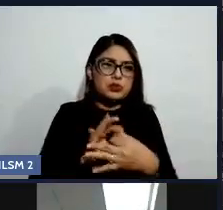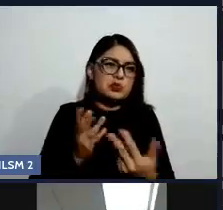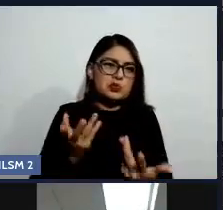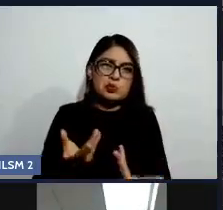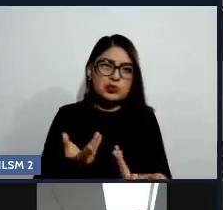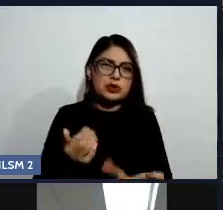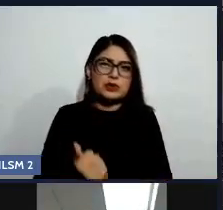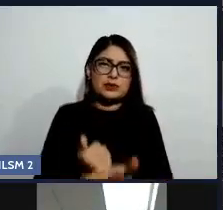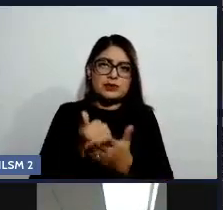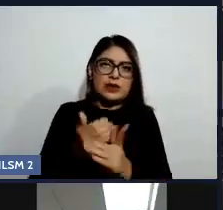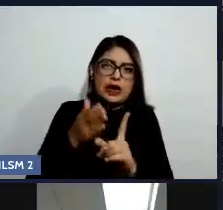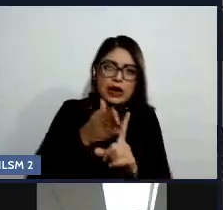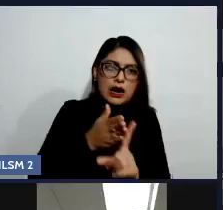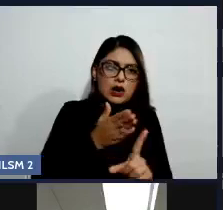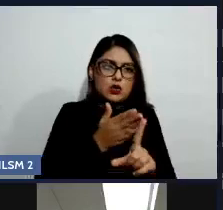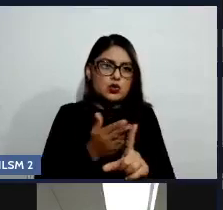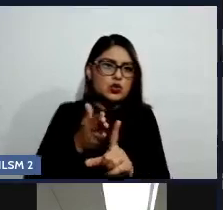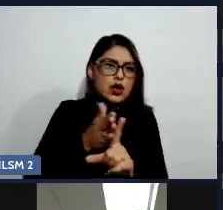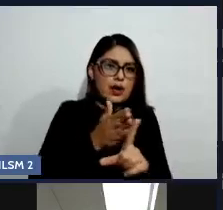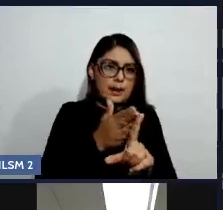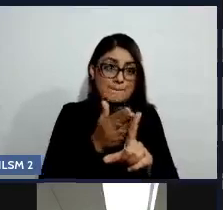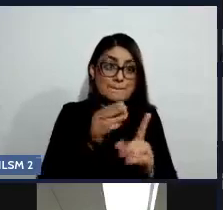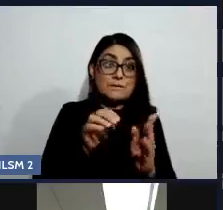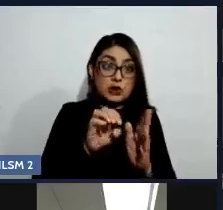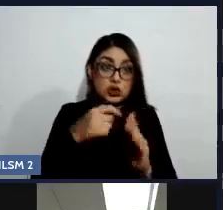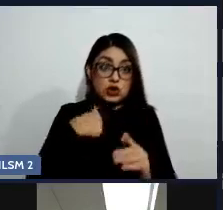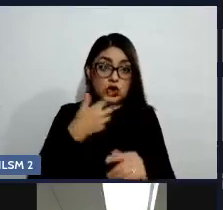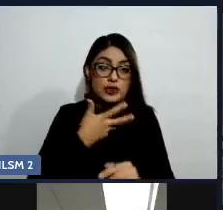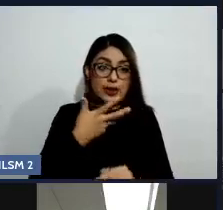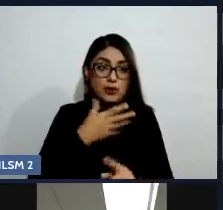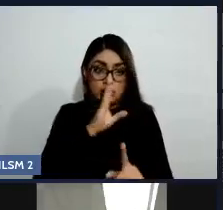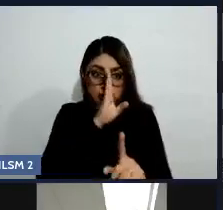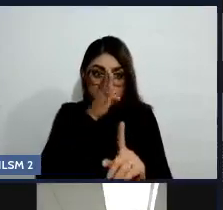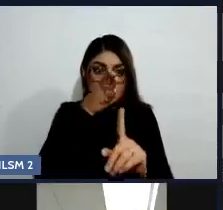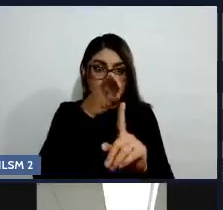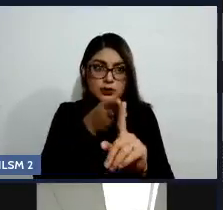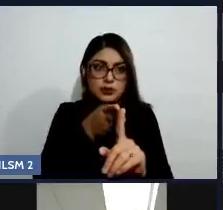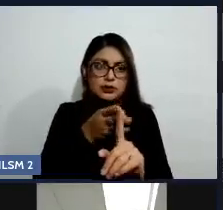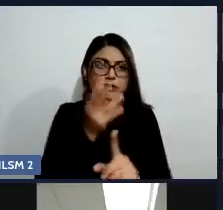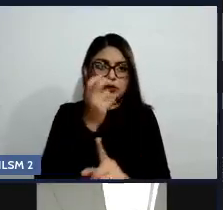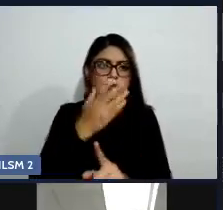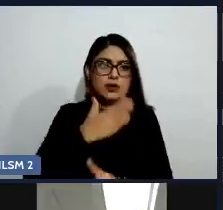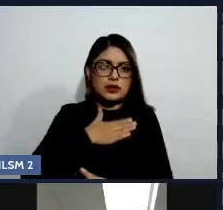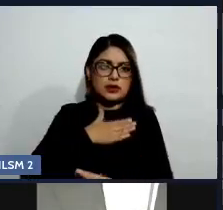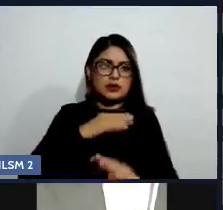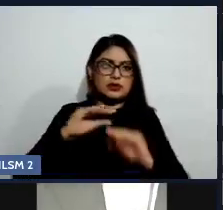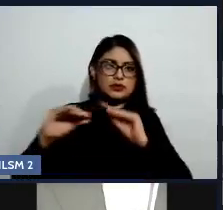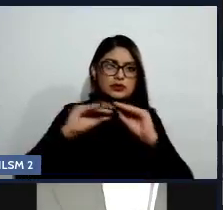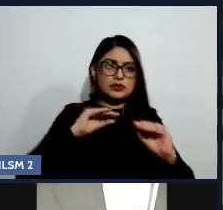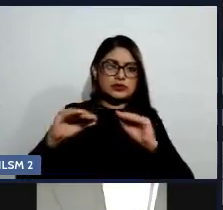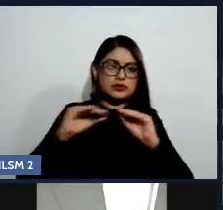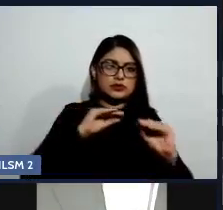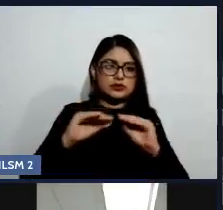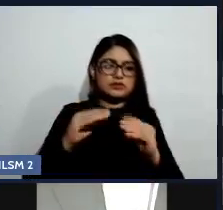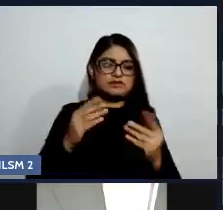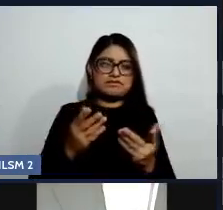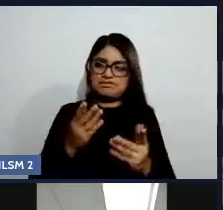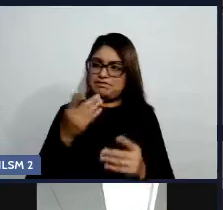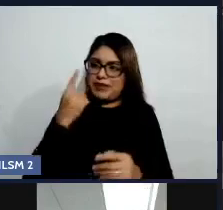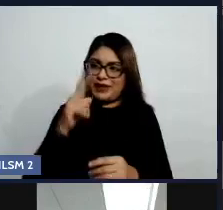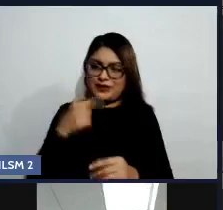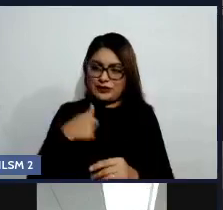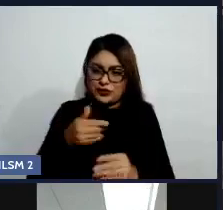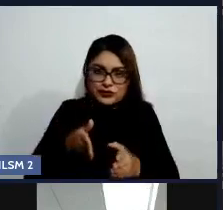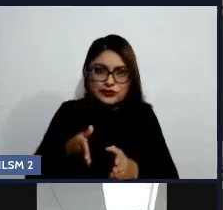tenga ese objetivo, me va a mover hacia donde yo quiero. En cambio, si no lo